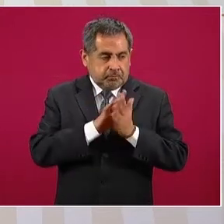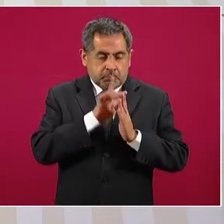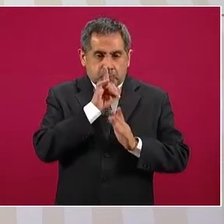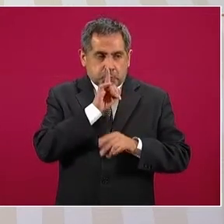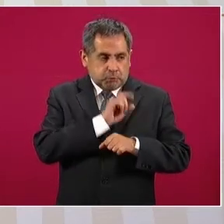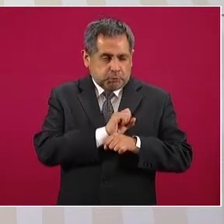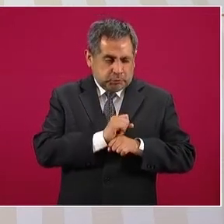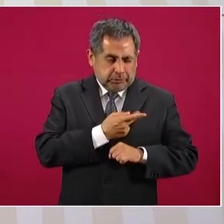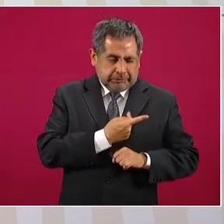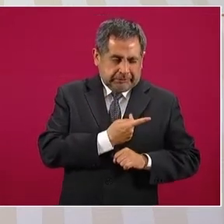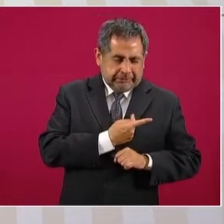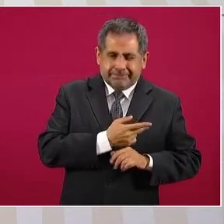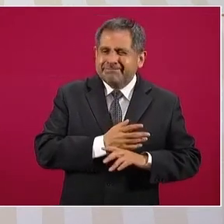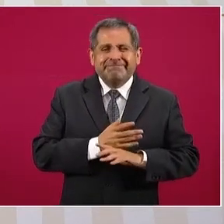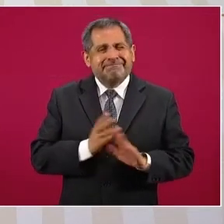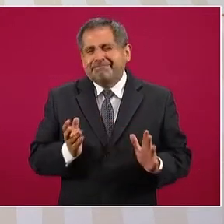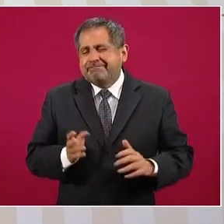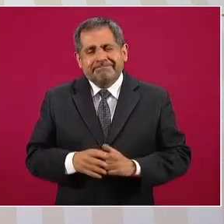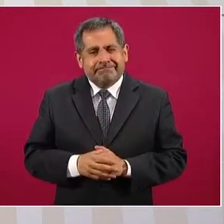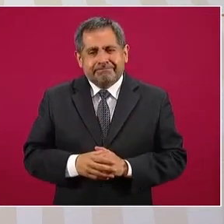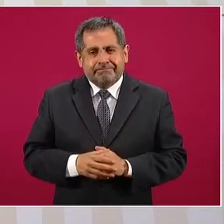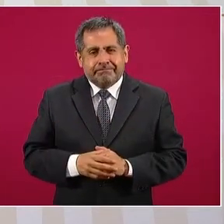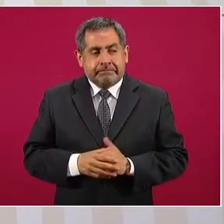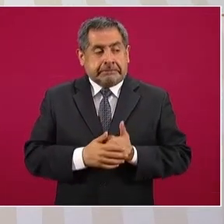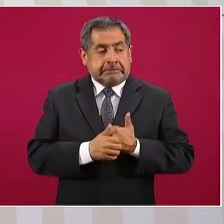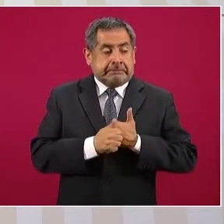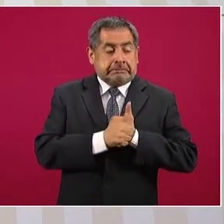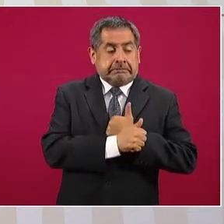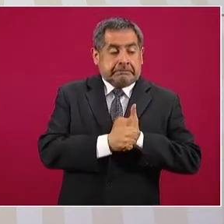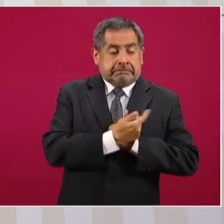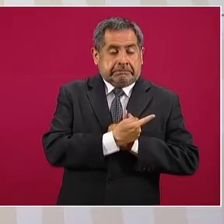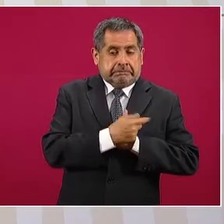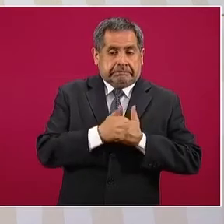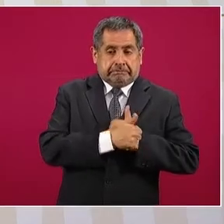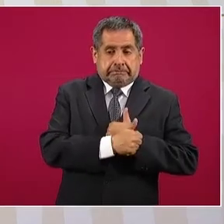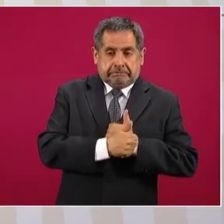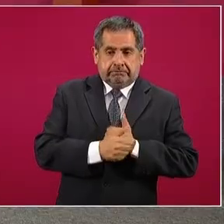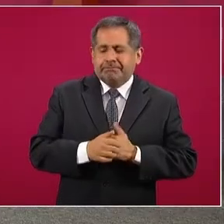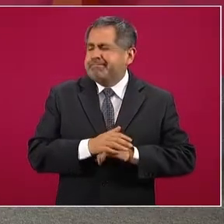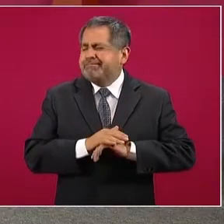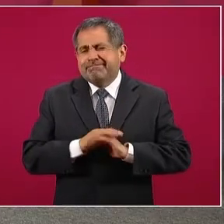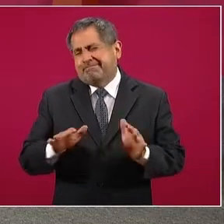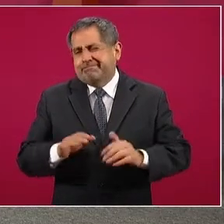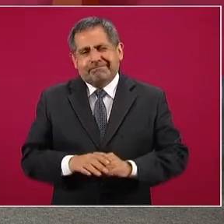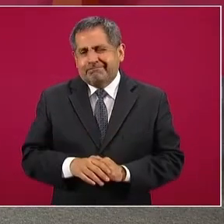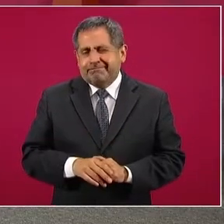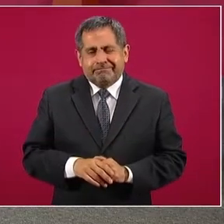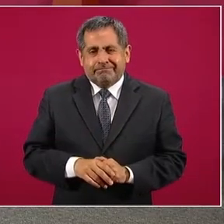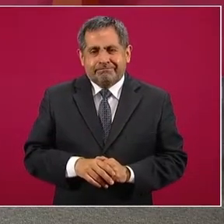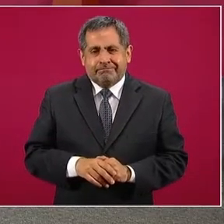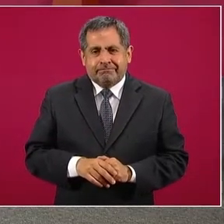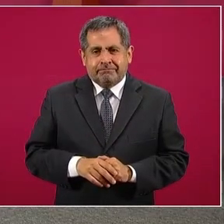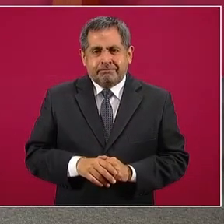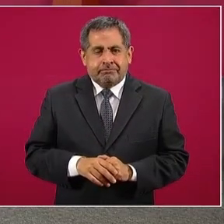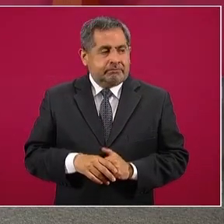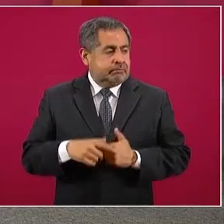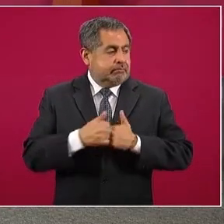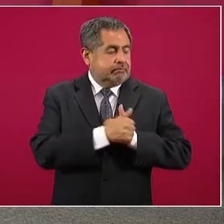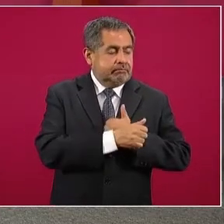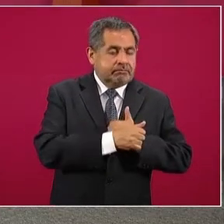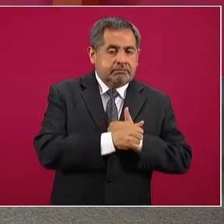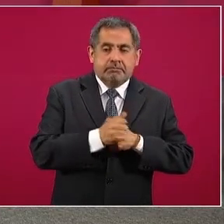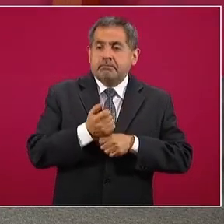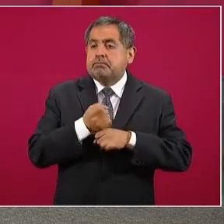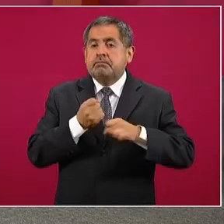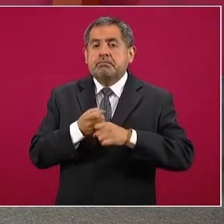encubierto, pierden el control de